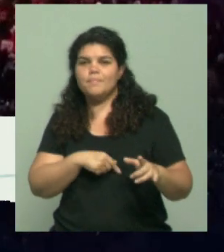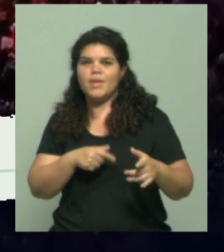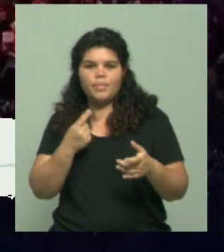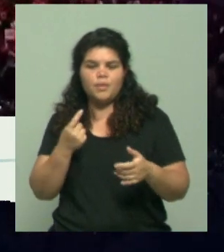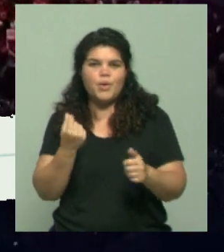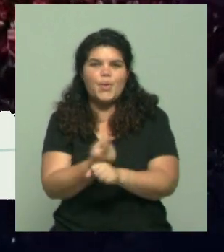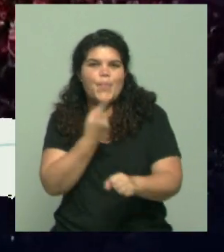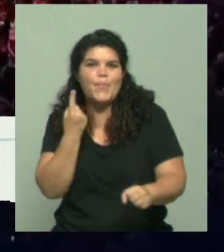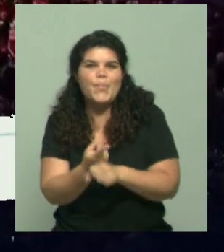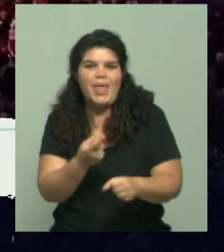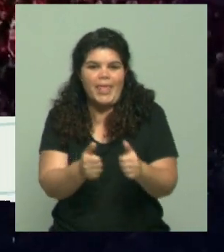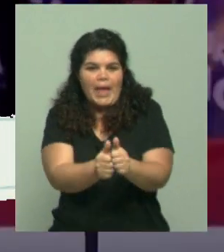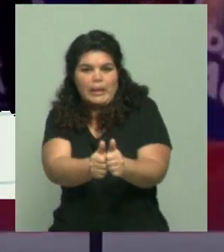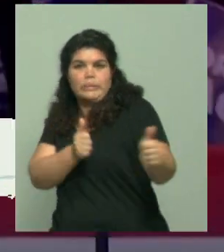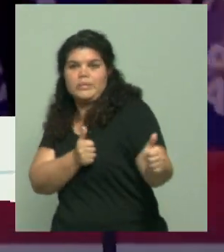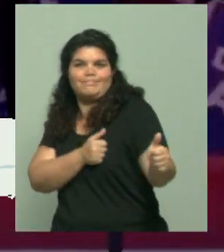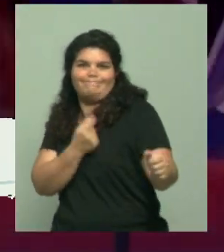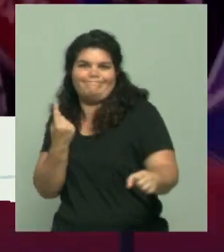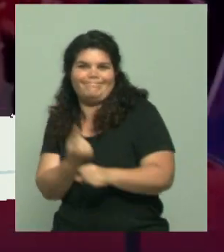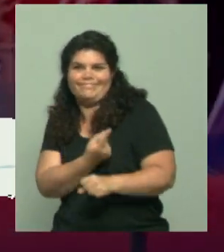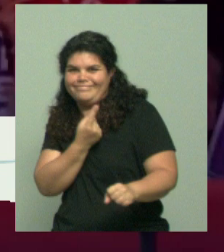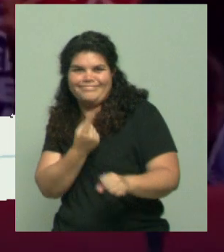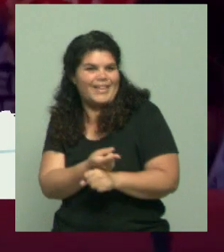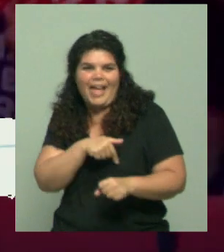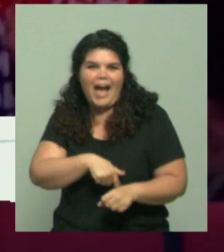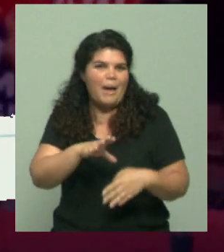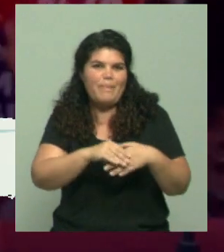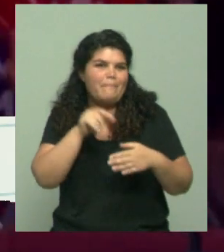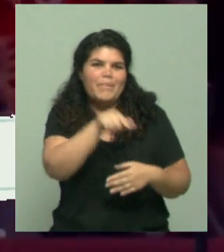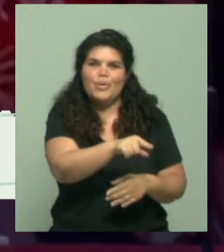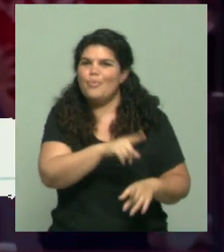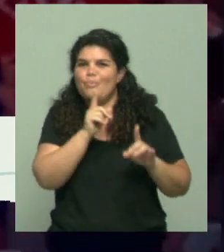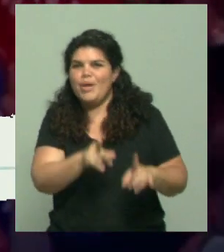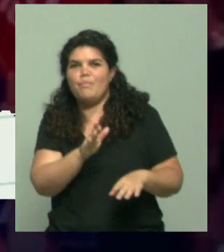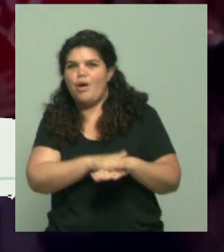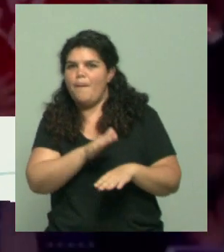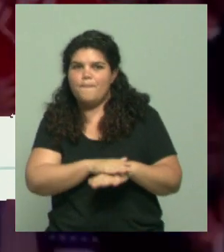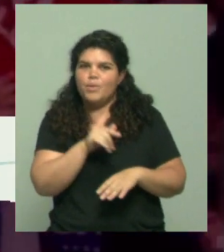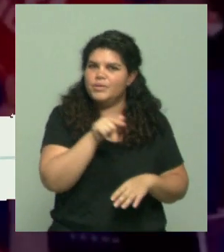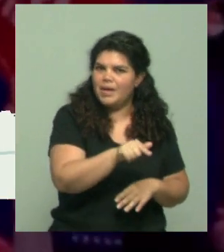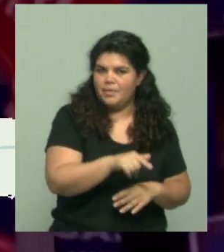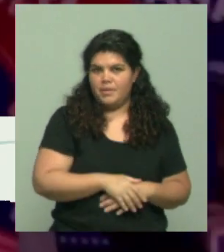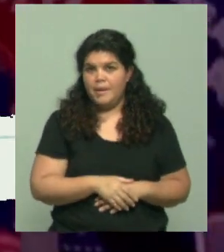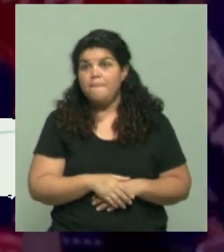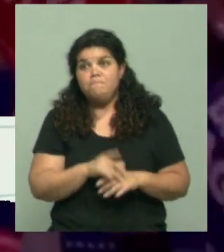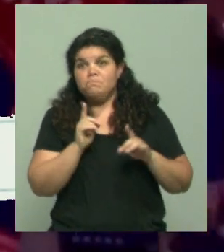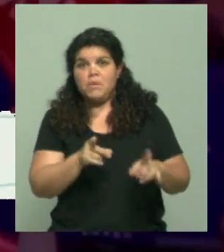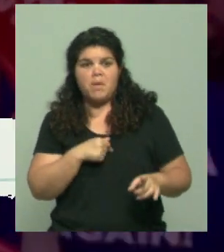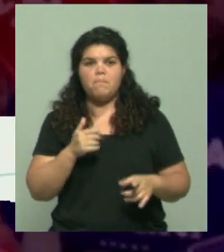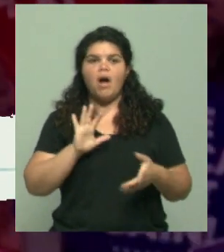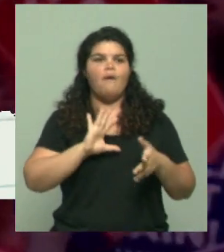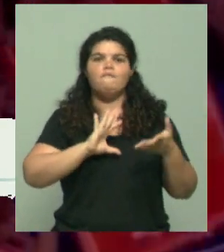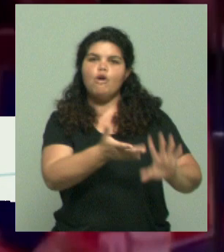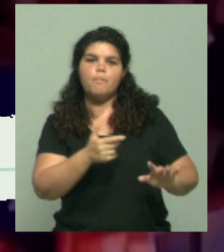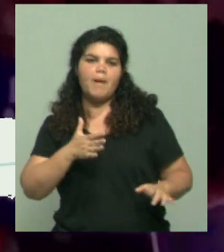hasta una suerte de entrega a sus seguidores cuando él había convocado a defender lo que él entendía que le estaban robando